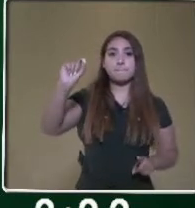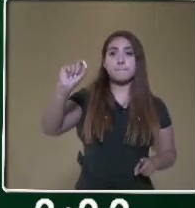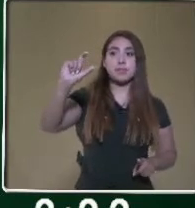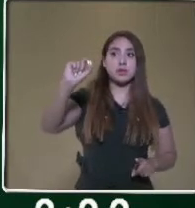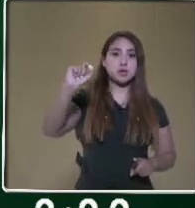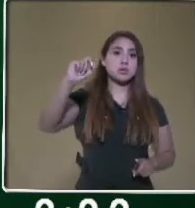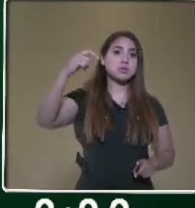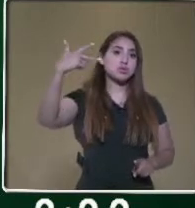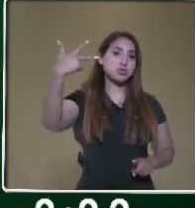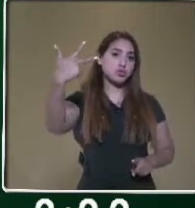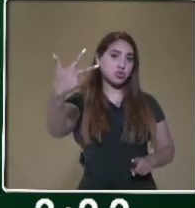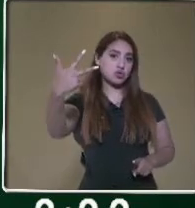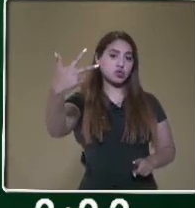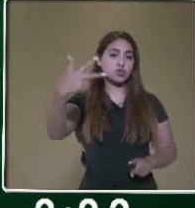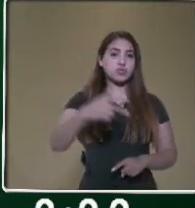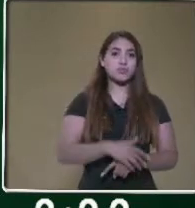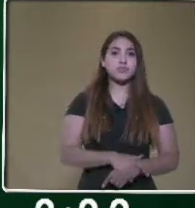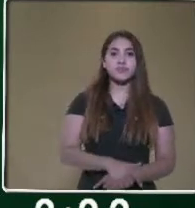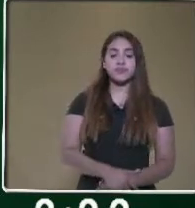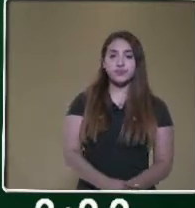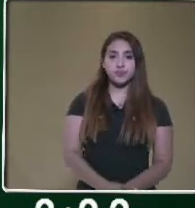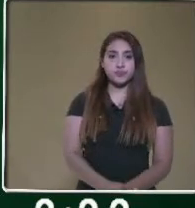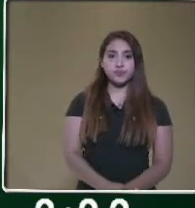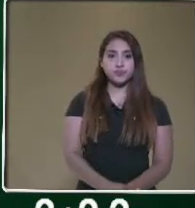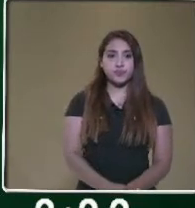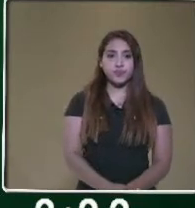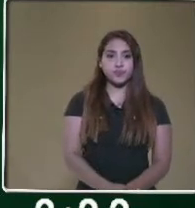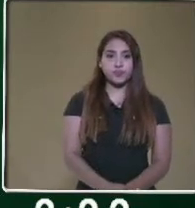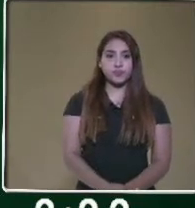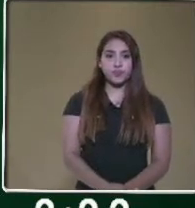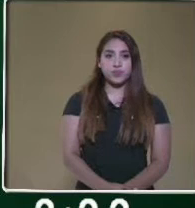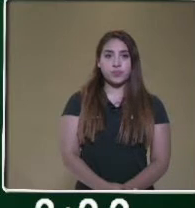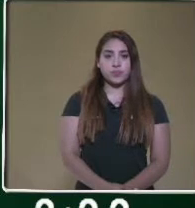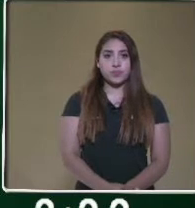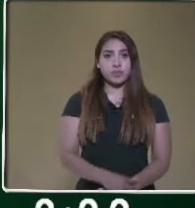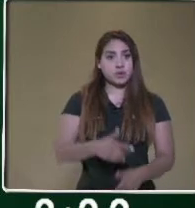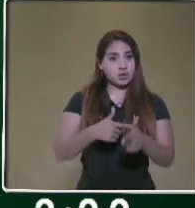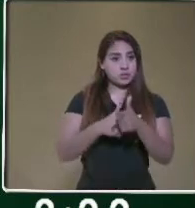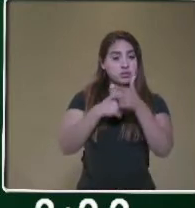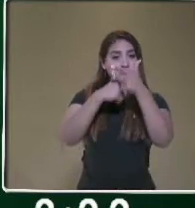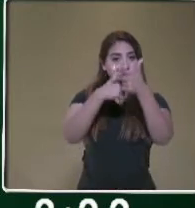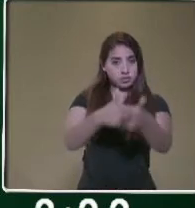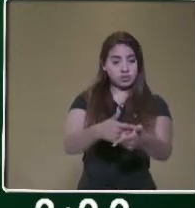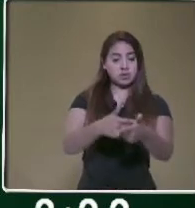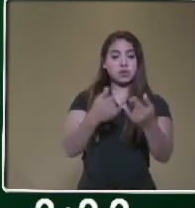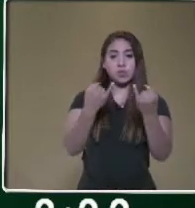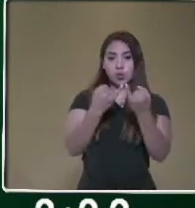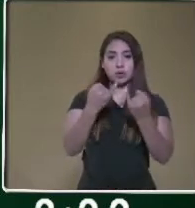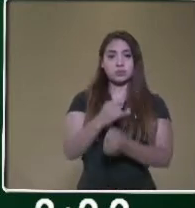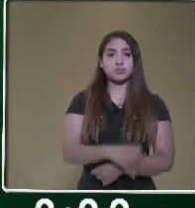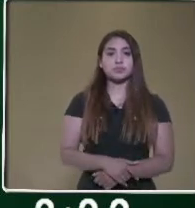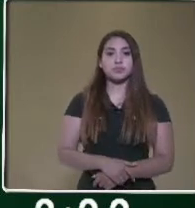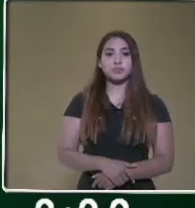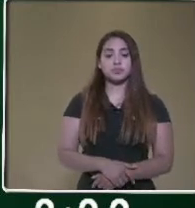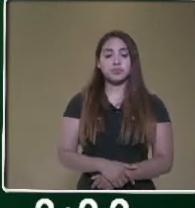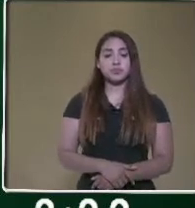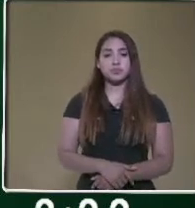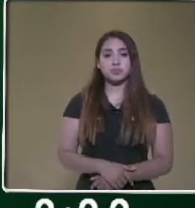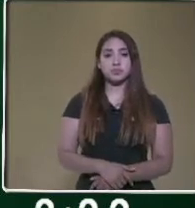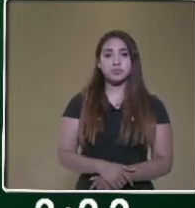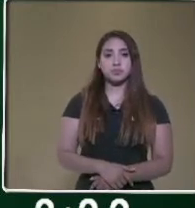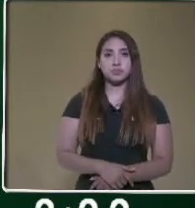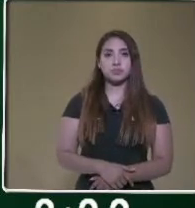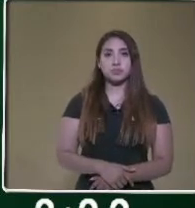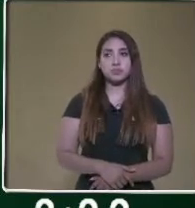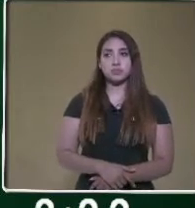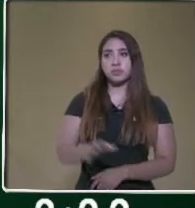de febrero, que en este caso serían 28. Y vamos a seguir el procedimiento para poderlo resolver. Este tal